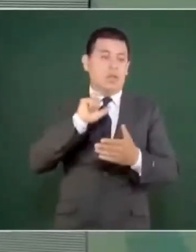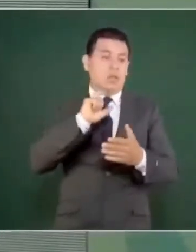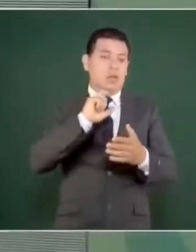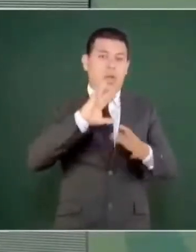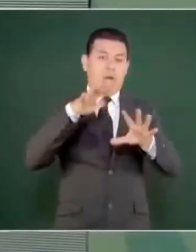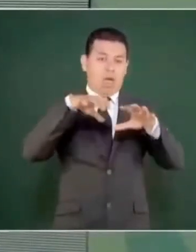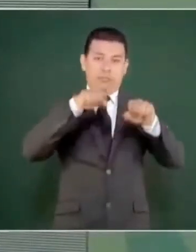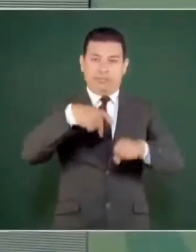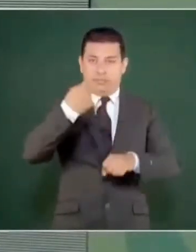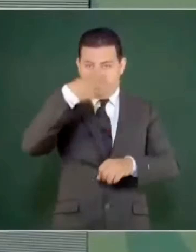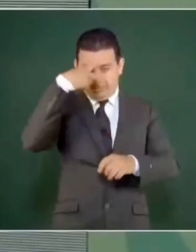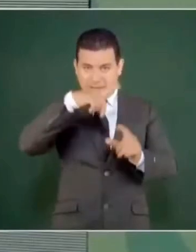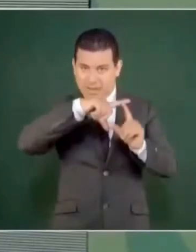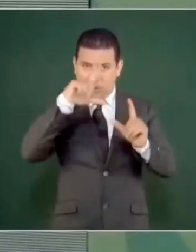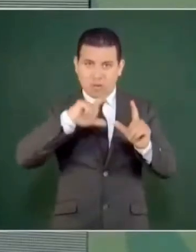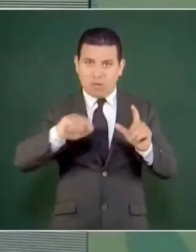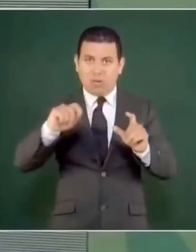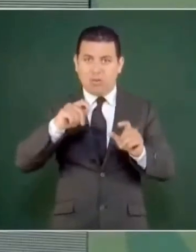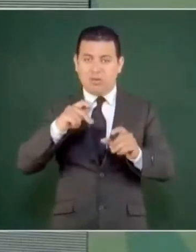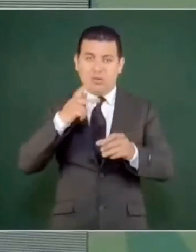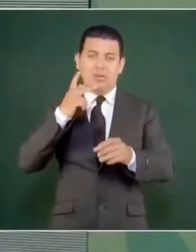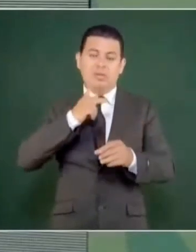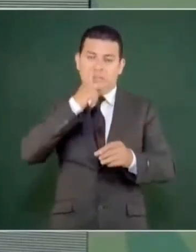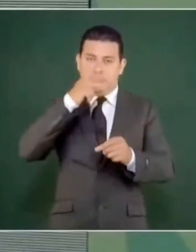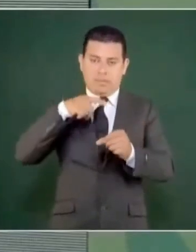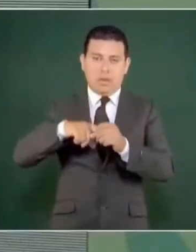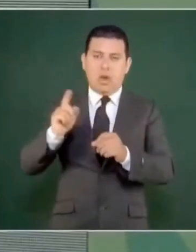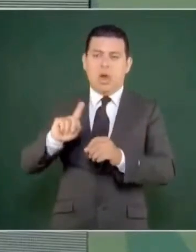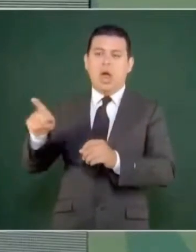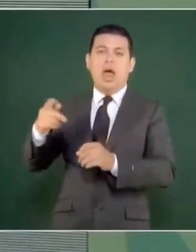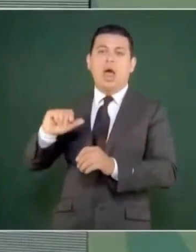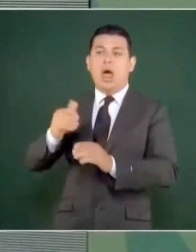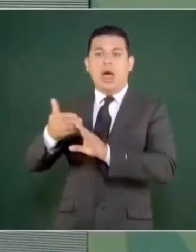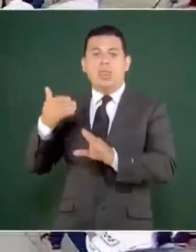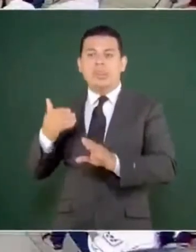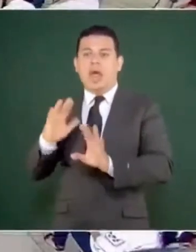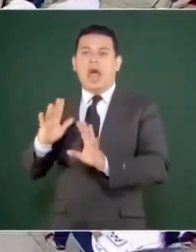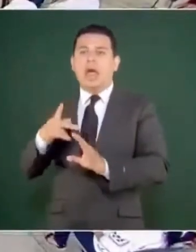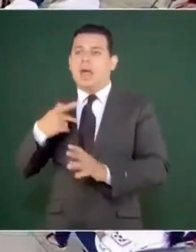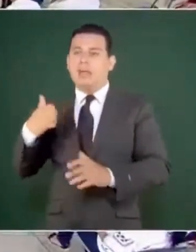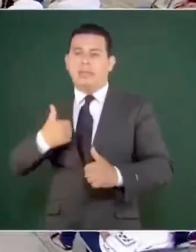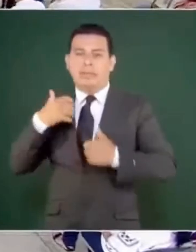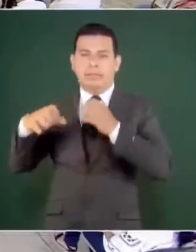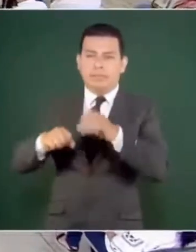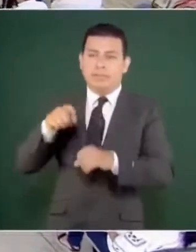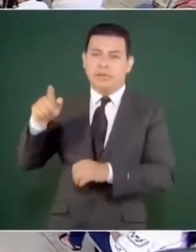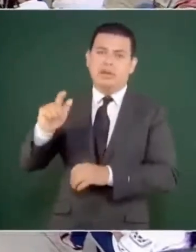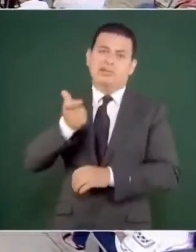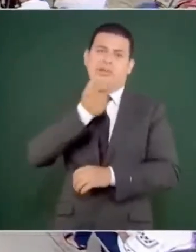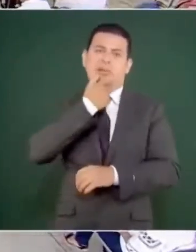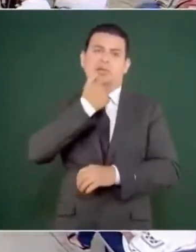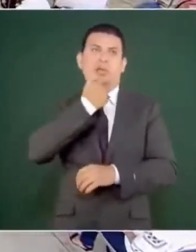que era de un inglés, inglés,